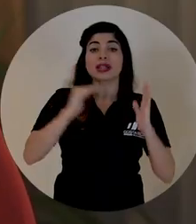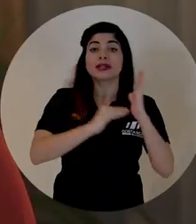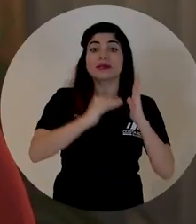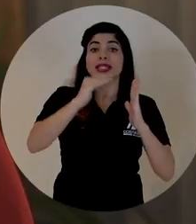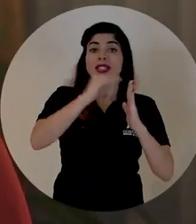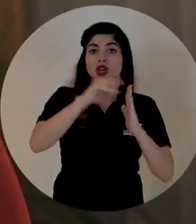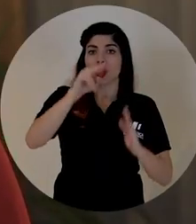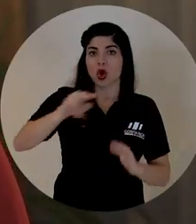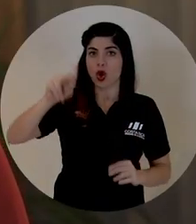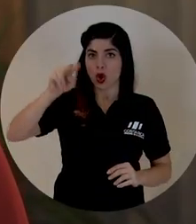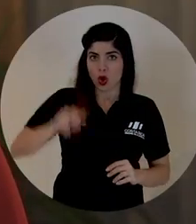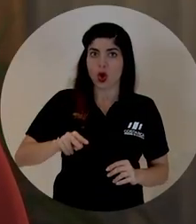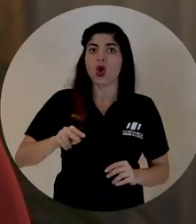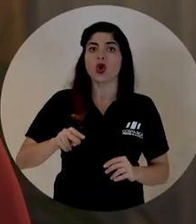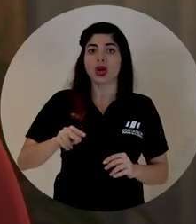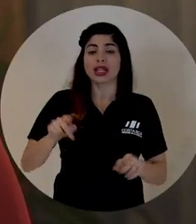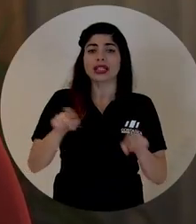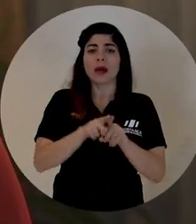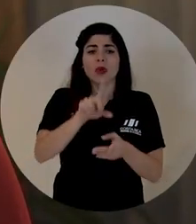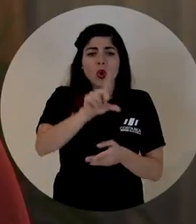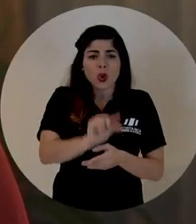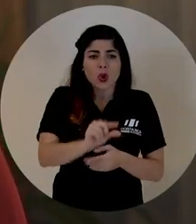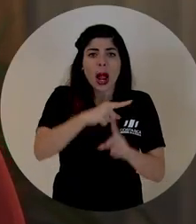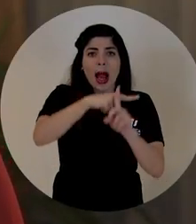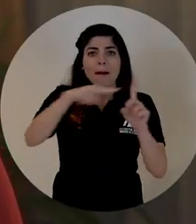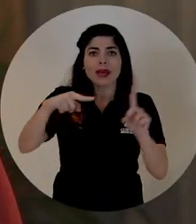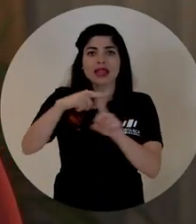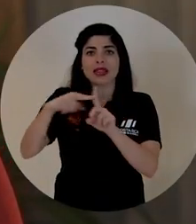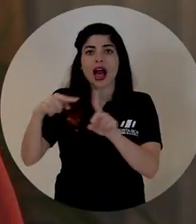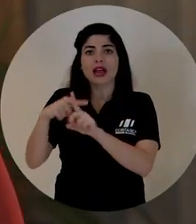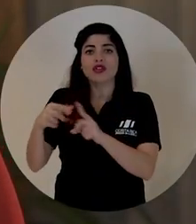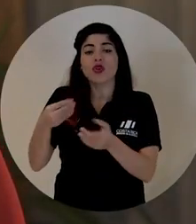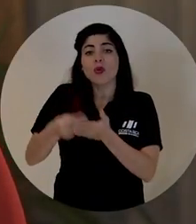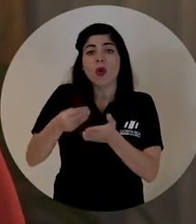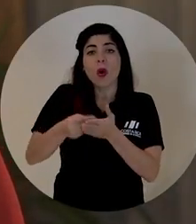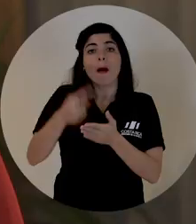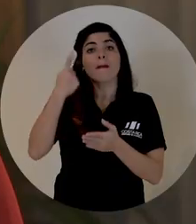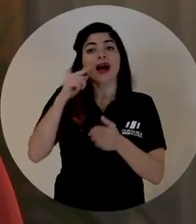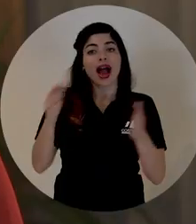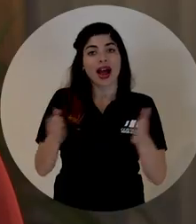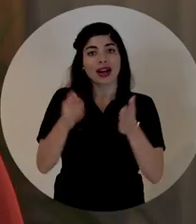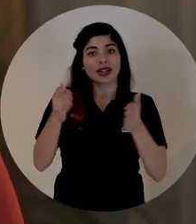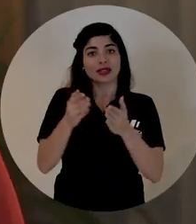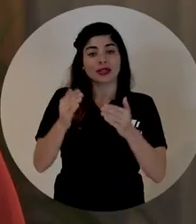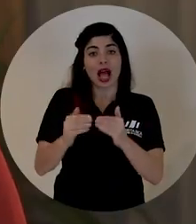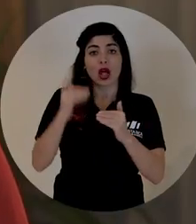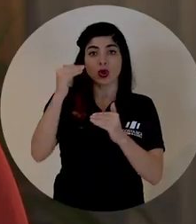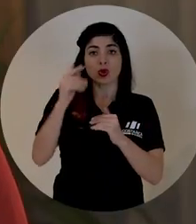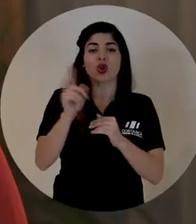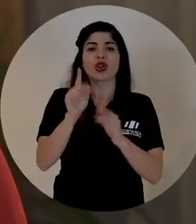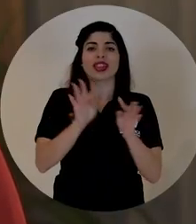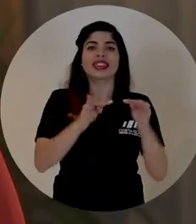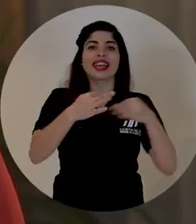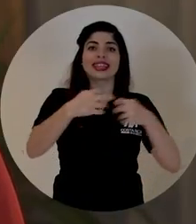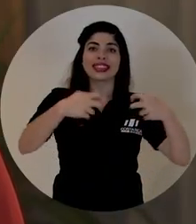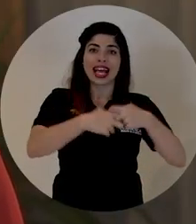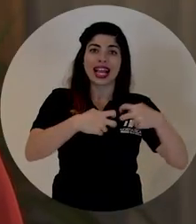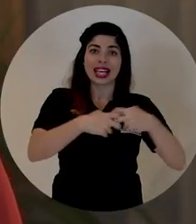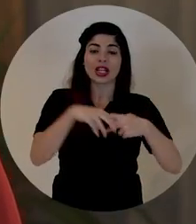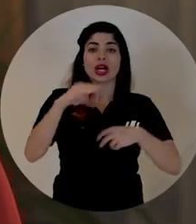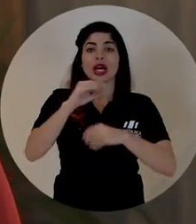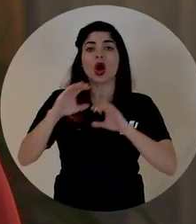millones de colones y reducciones a la mitad de los montos para el incentivo de altura en el taller